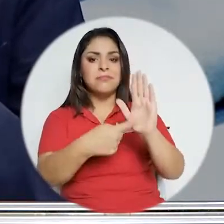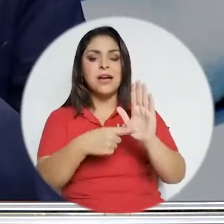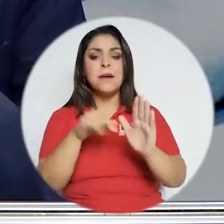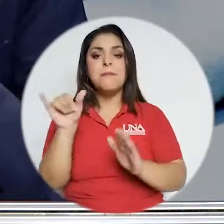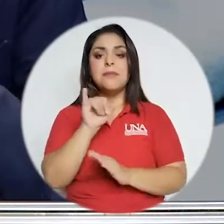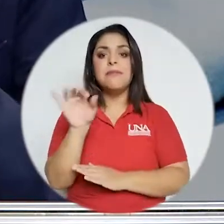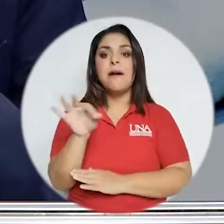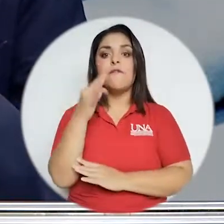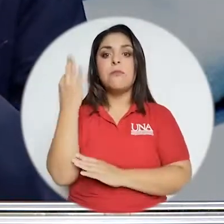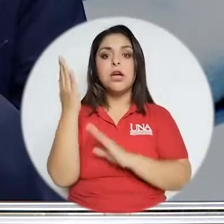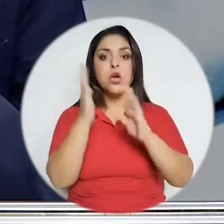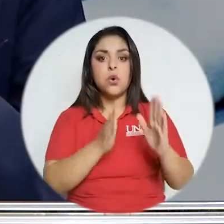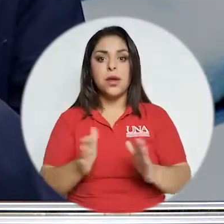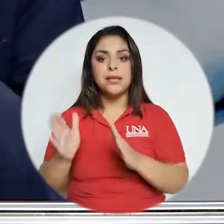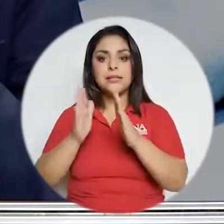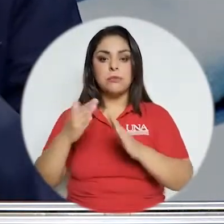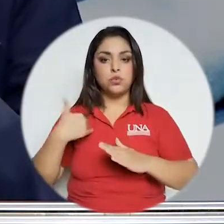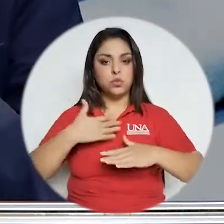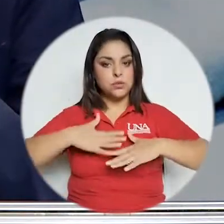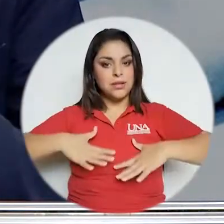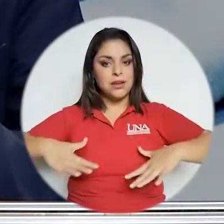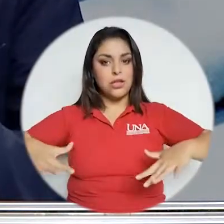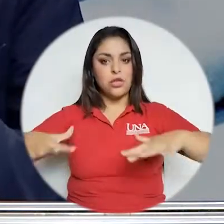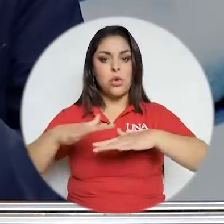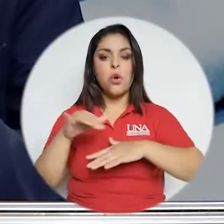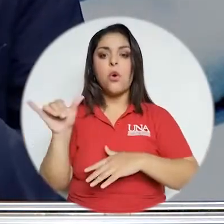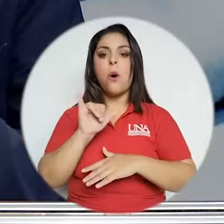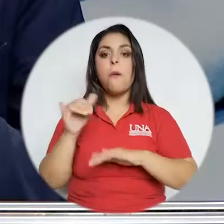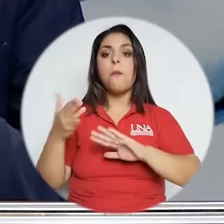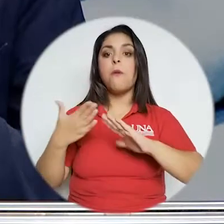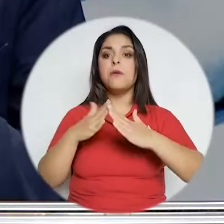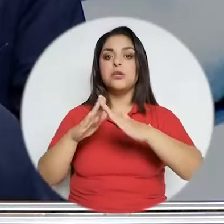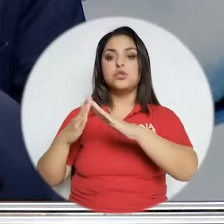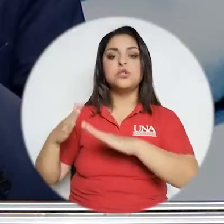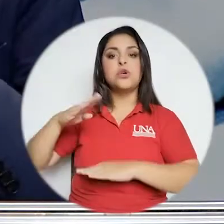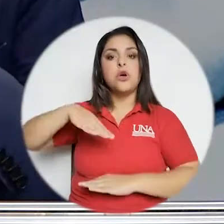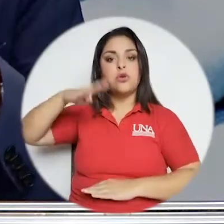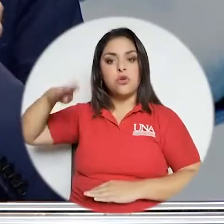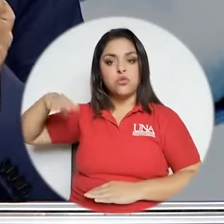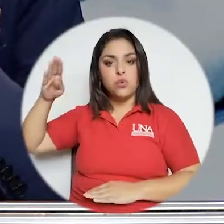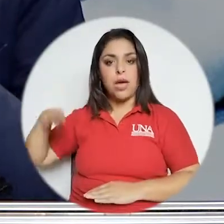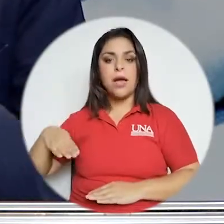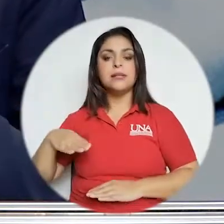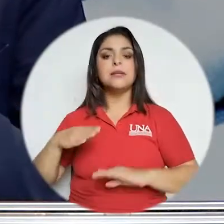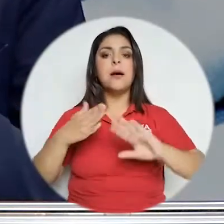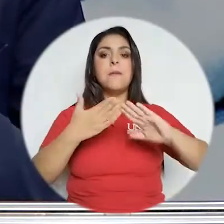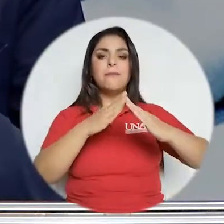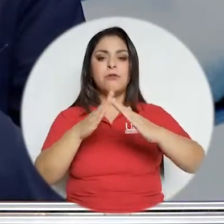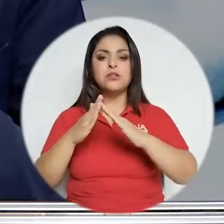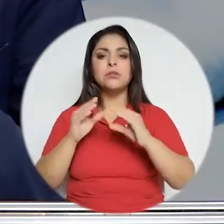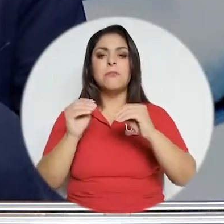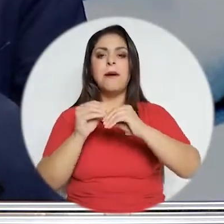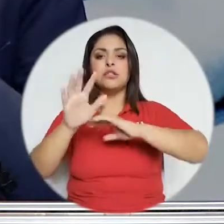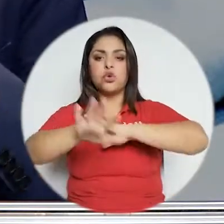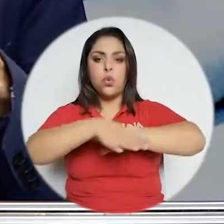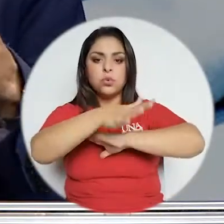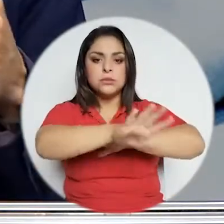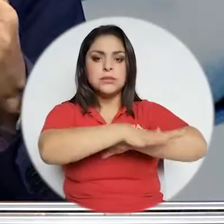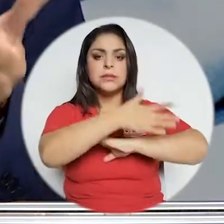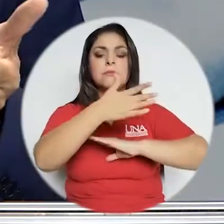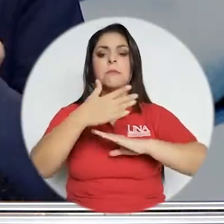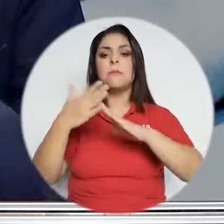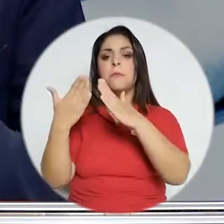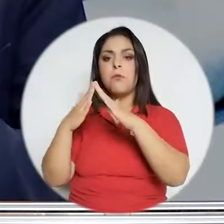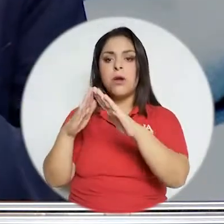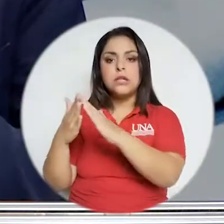reflejada en la misma forma en la cual nos organizamos como territorio es decir las poblaciones más rurales las poblaciones mucho